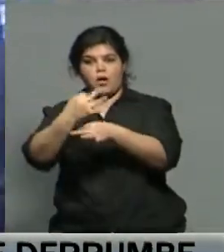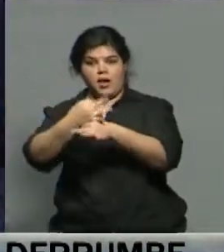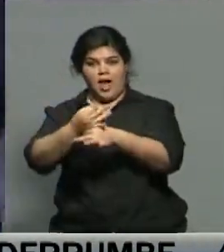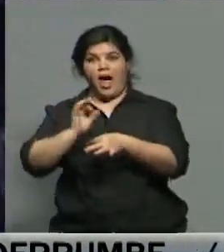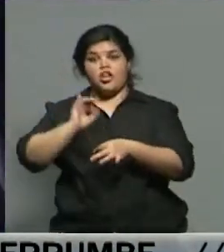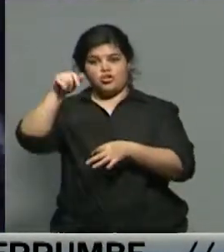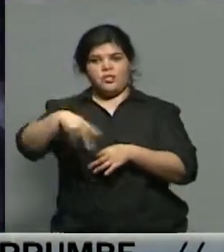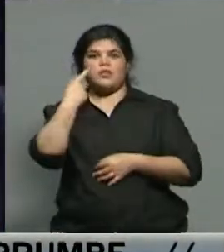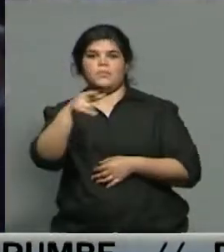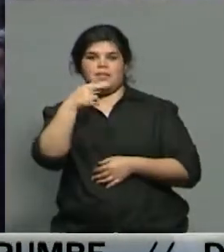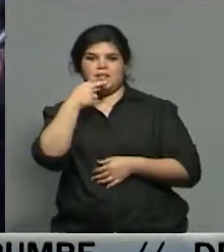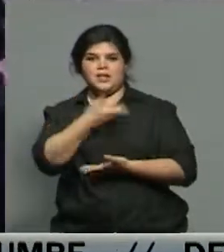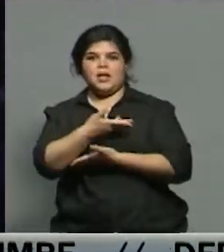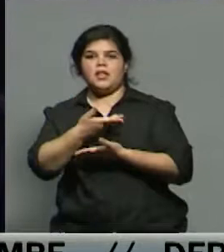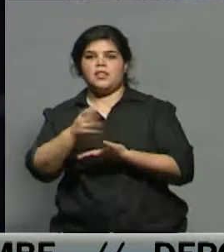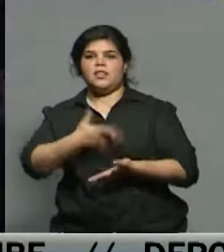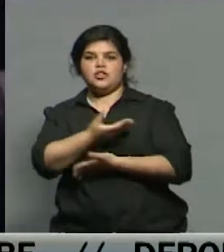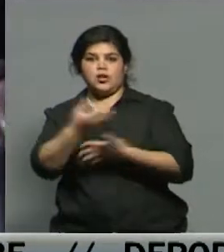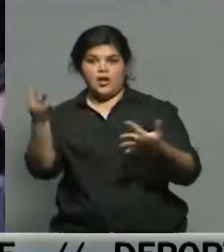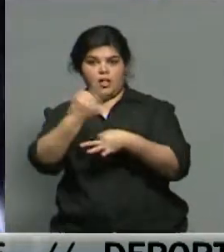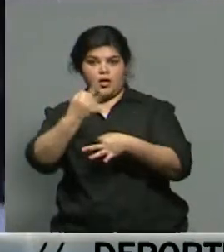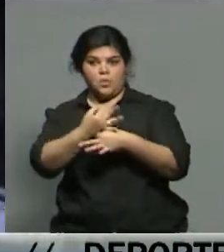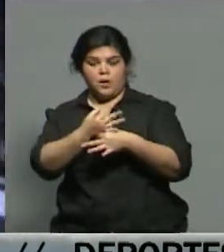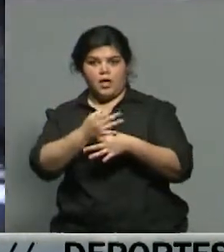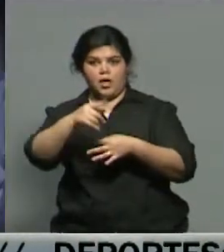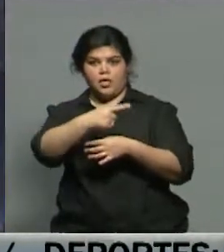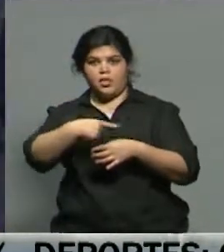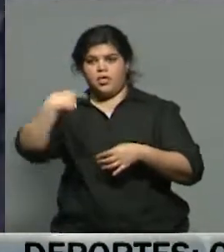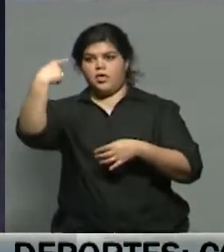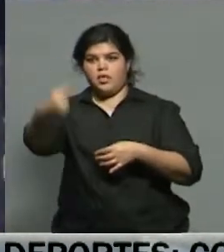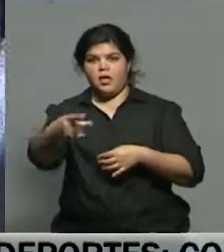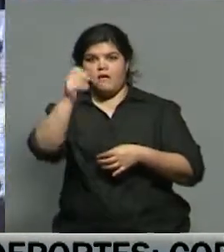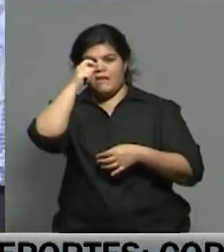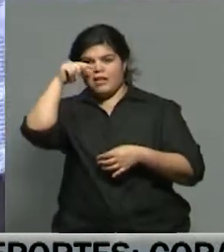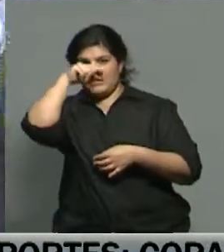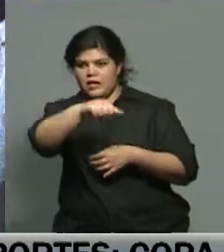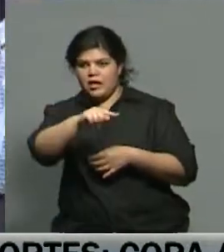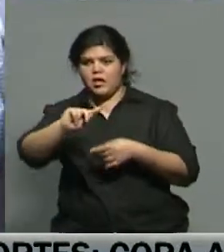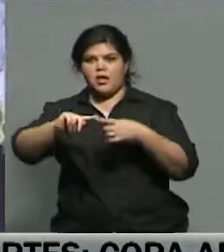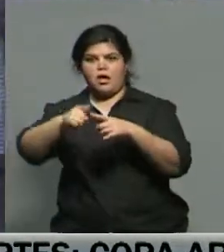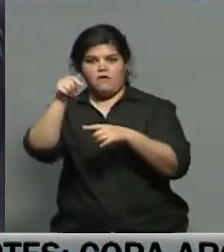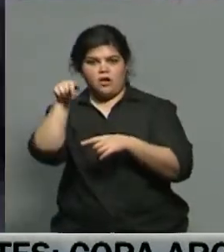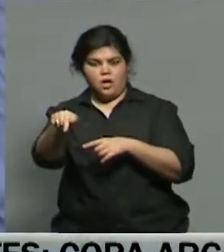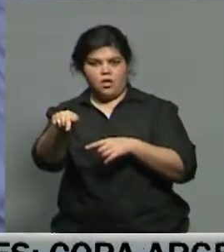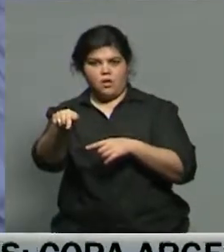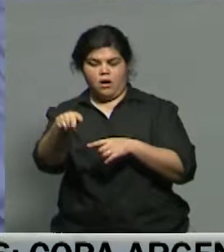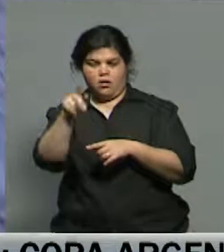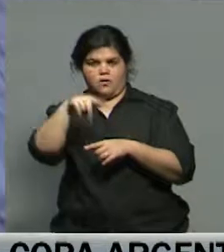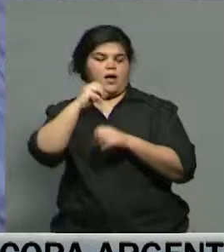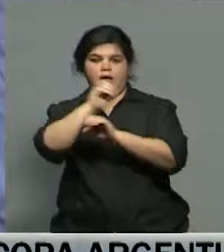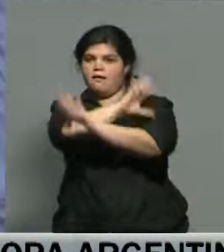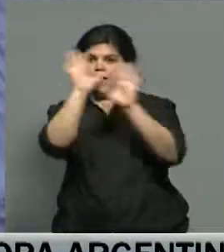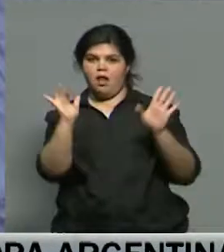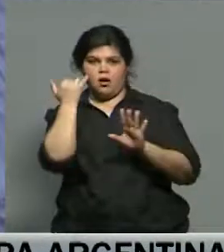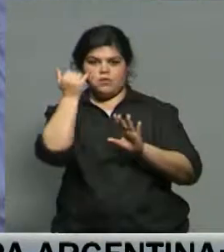de la Dirección General de Escuelas se pasaba una semana al lunes recién 27 de noviembre. Bueno, ha quedado más que claro